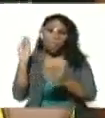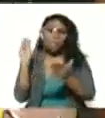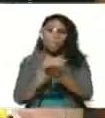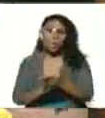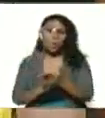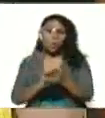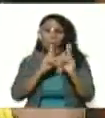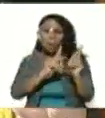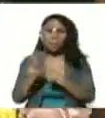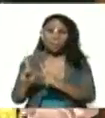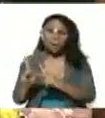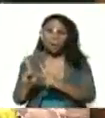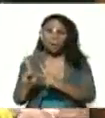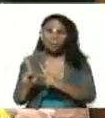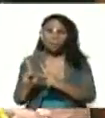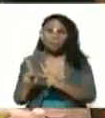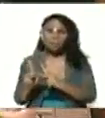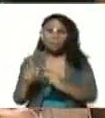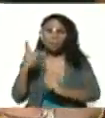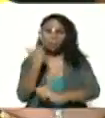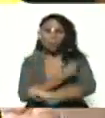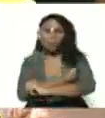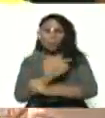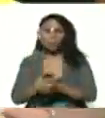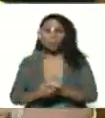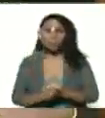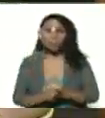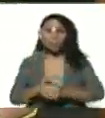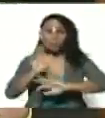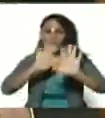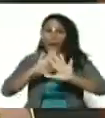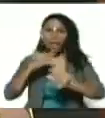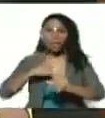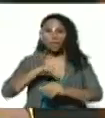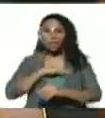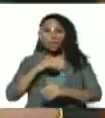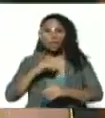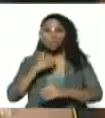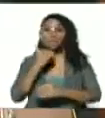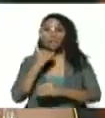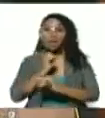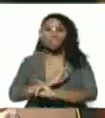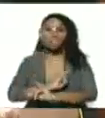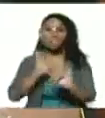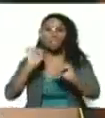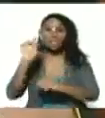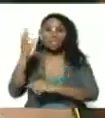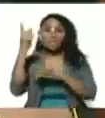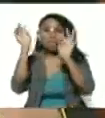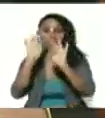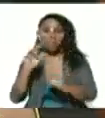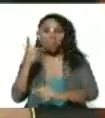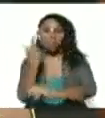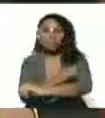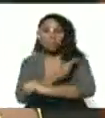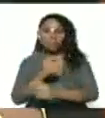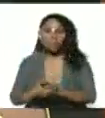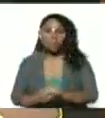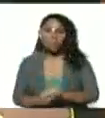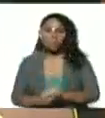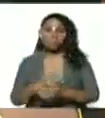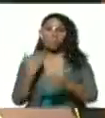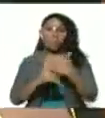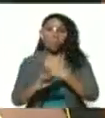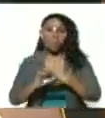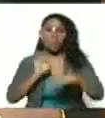al plan de vacunación ya nosotros estamos por culminar la segunda fase de vacunación vamos